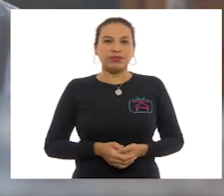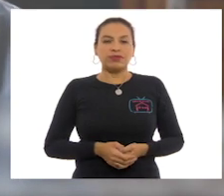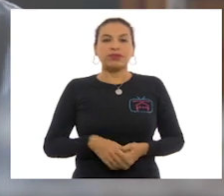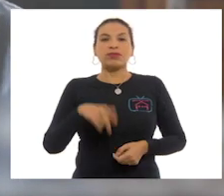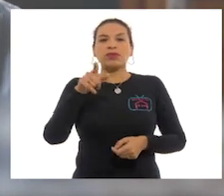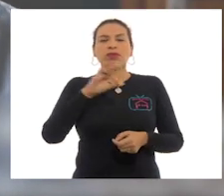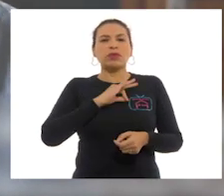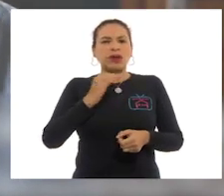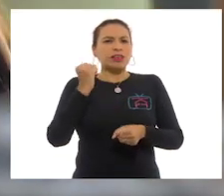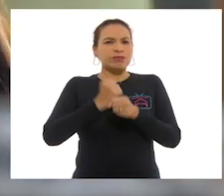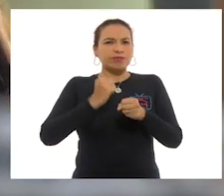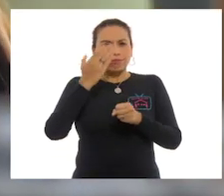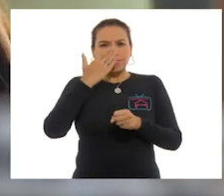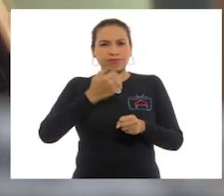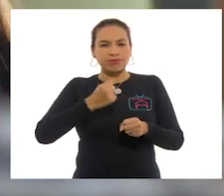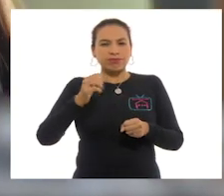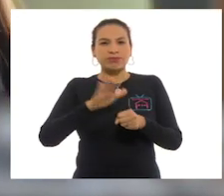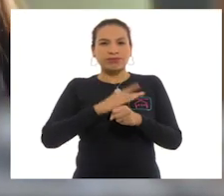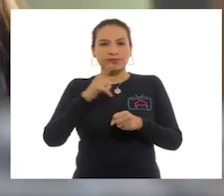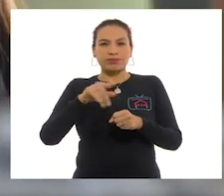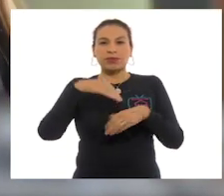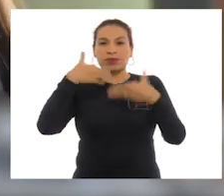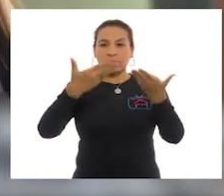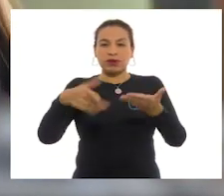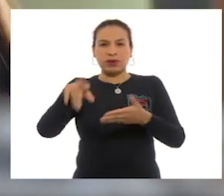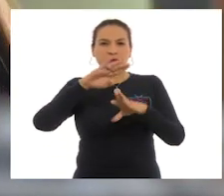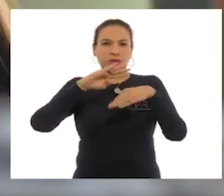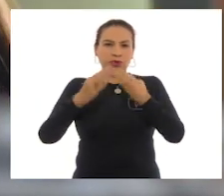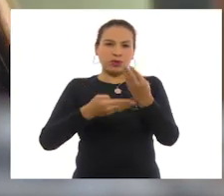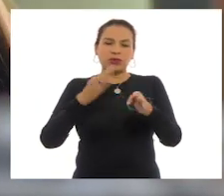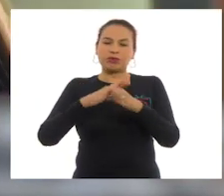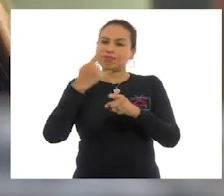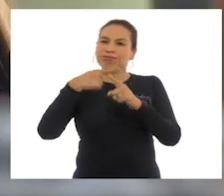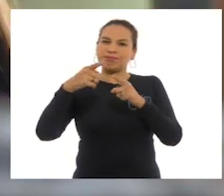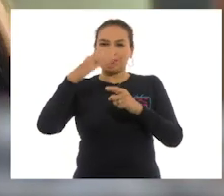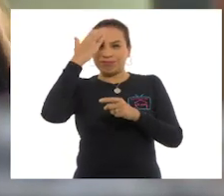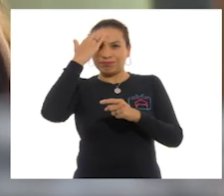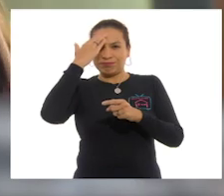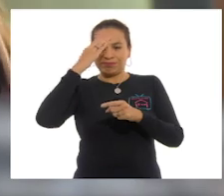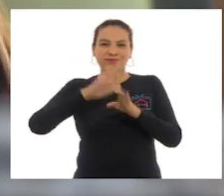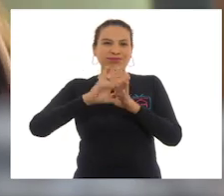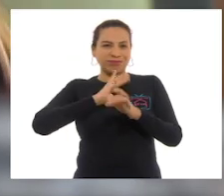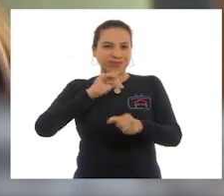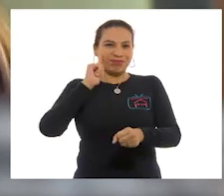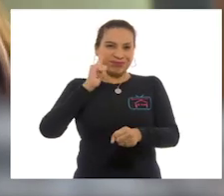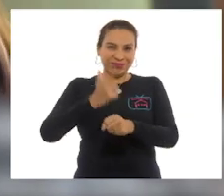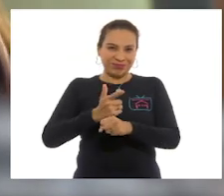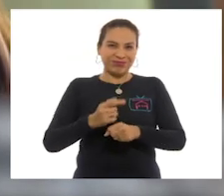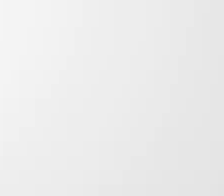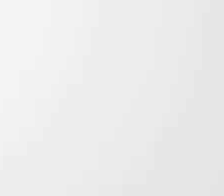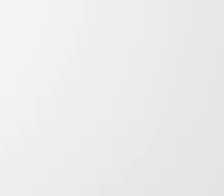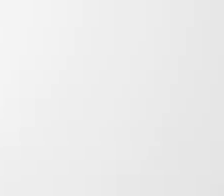Explota tu talento, porque allá afuera el mundo está lleno de conocimiento por descubrir.